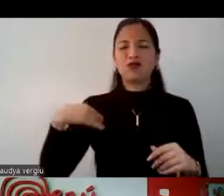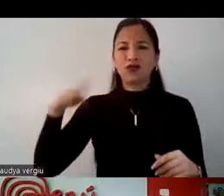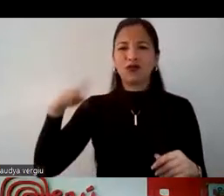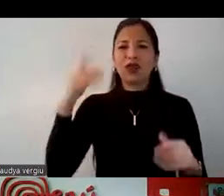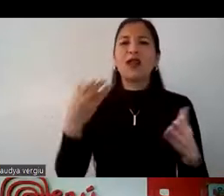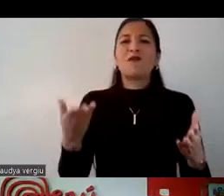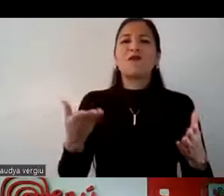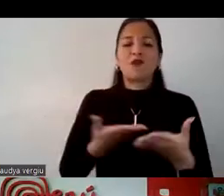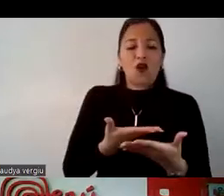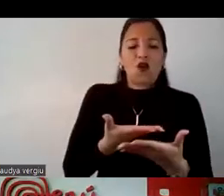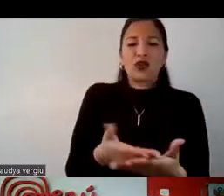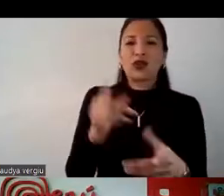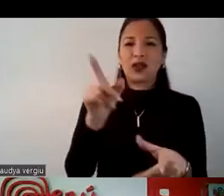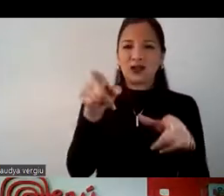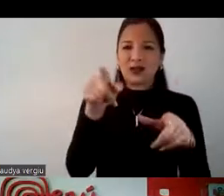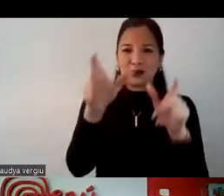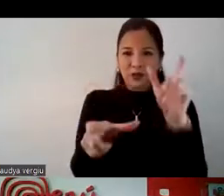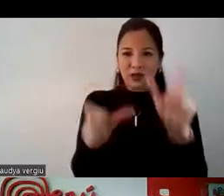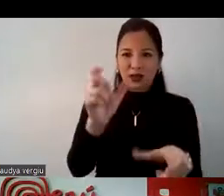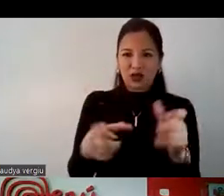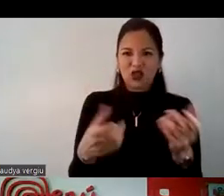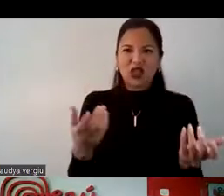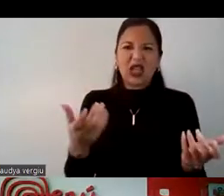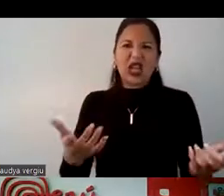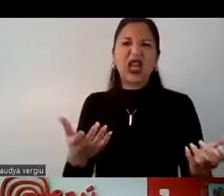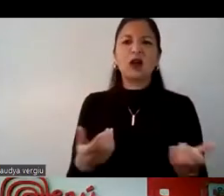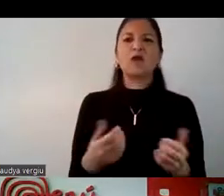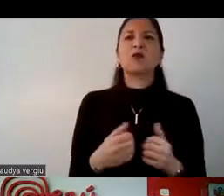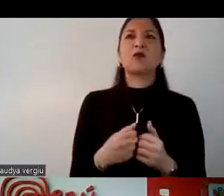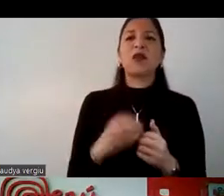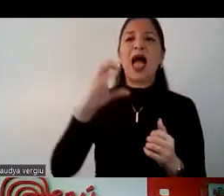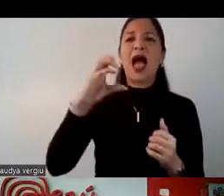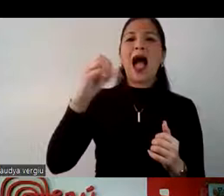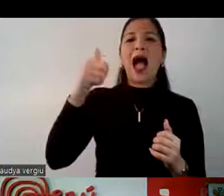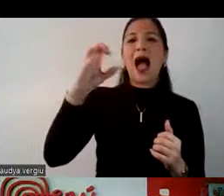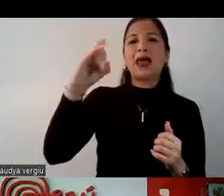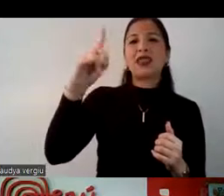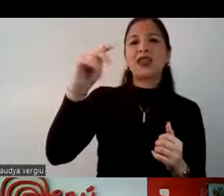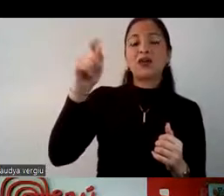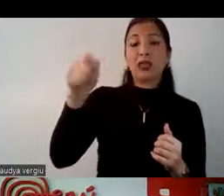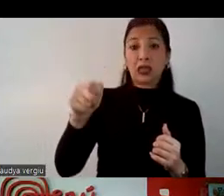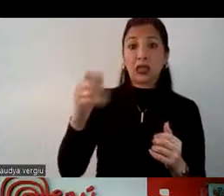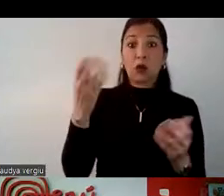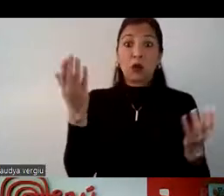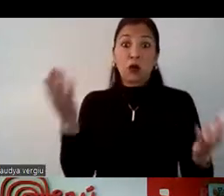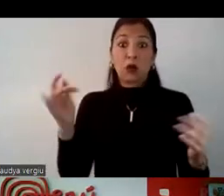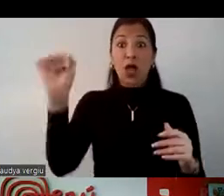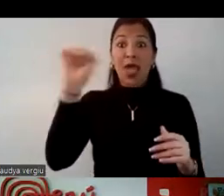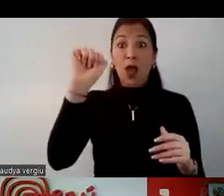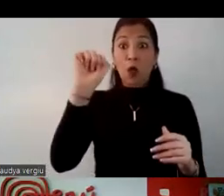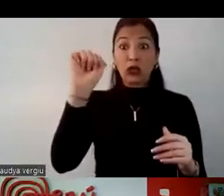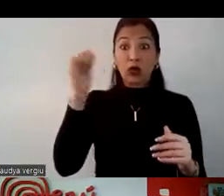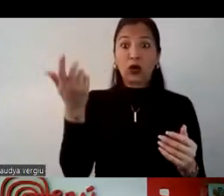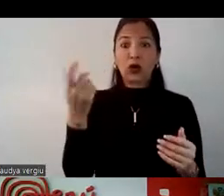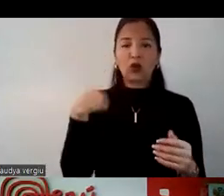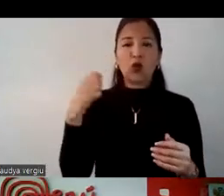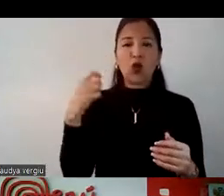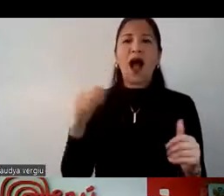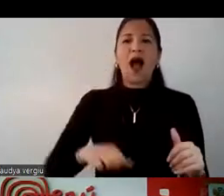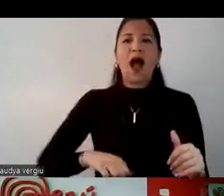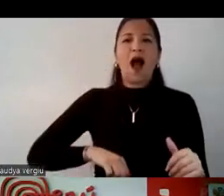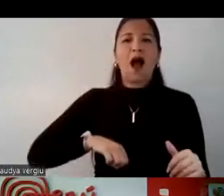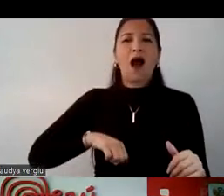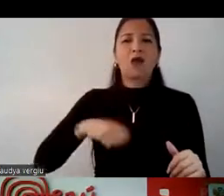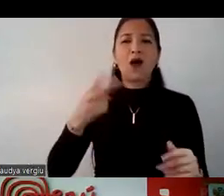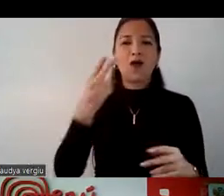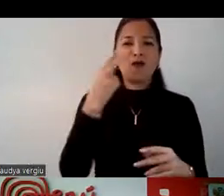vamos a darle a estos turistas, ¿no? Qué actividades ellos pueden desarrollar. El ecuatoriano está muy acostumbrado, como vamos a ver, a